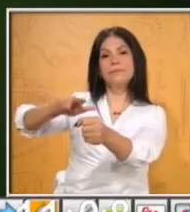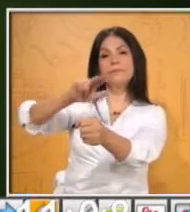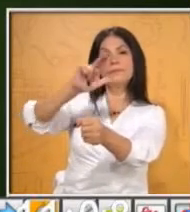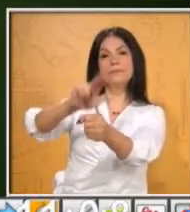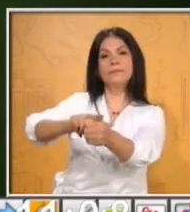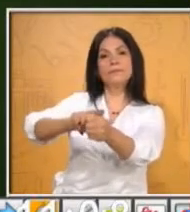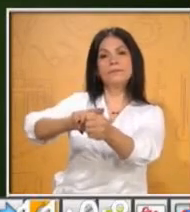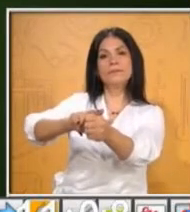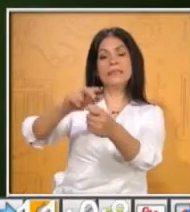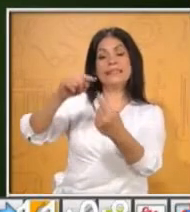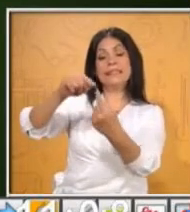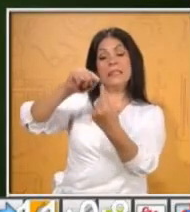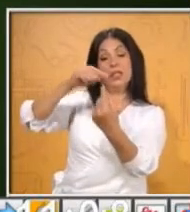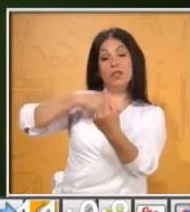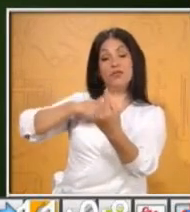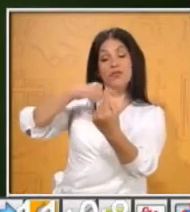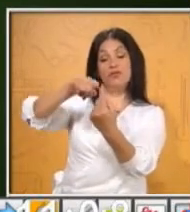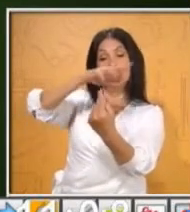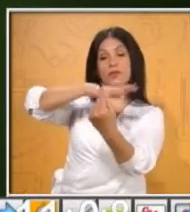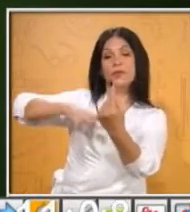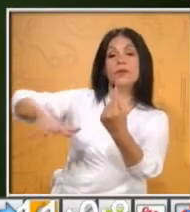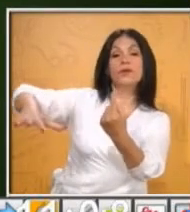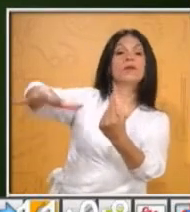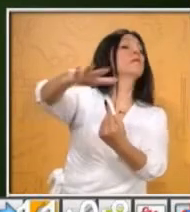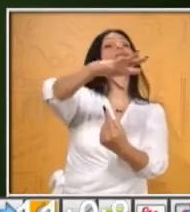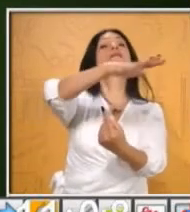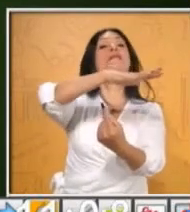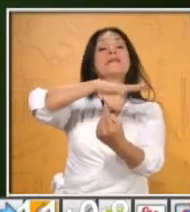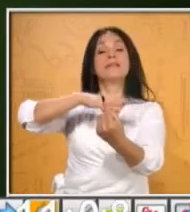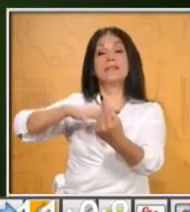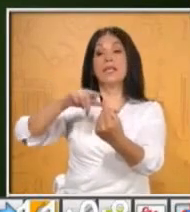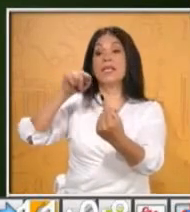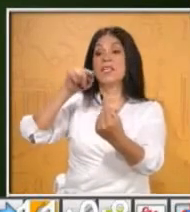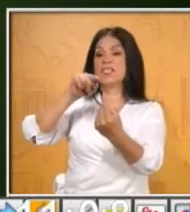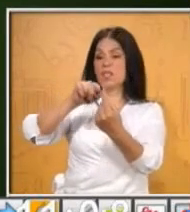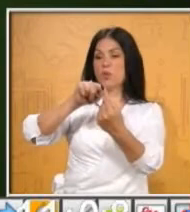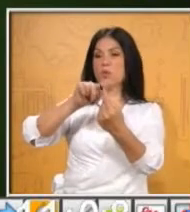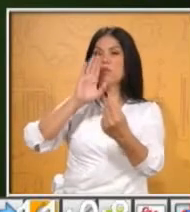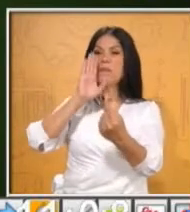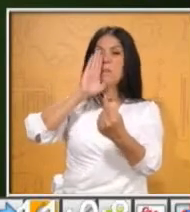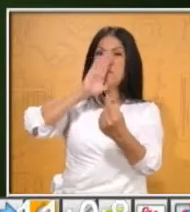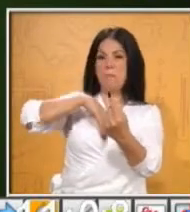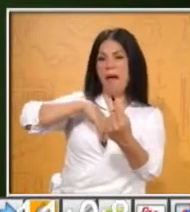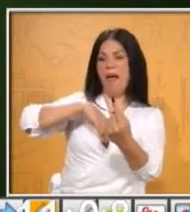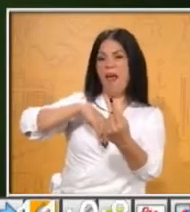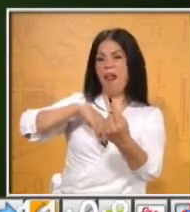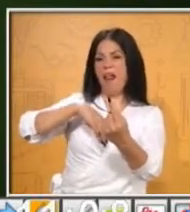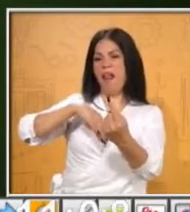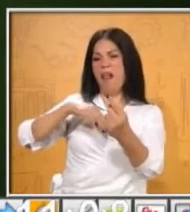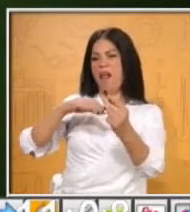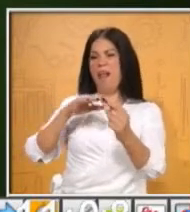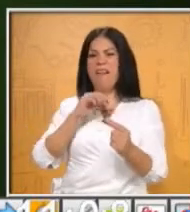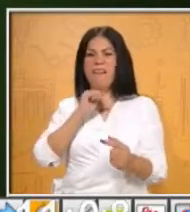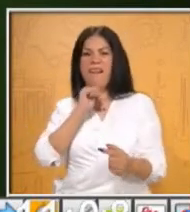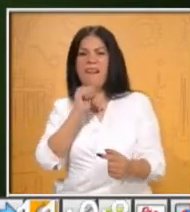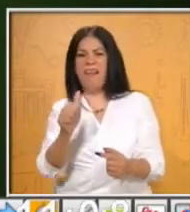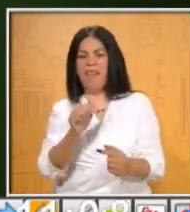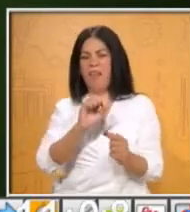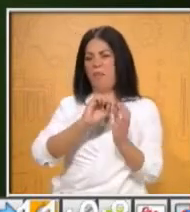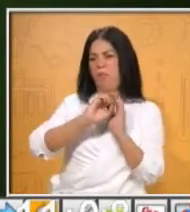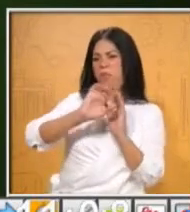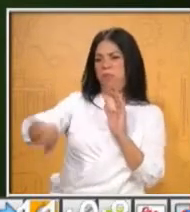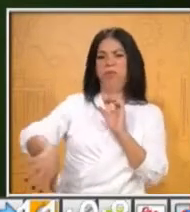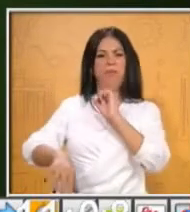y alterarlo pone en riesgo la supervivencia de distintas formas de vida. Y entre ellas, nosotros estamos